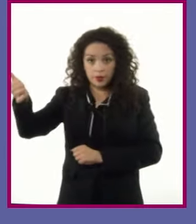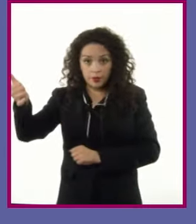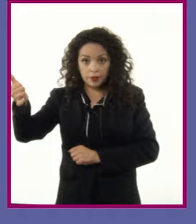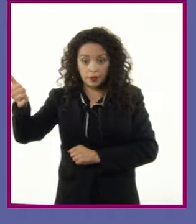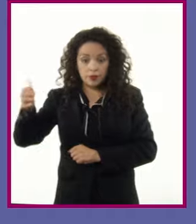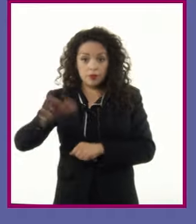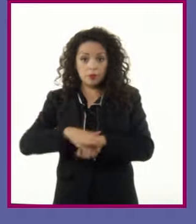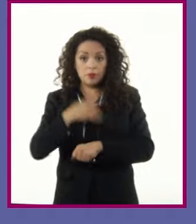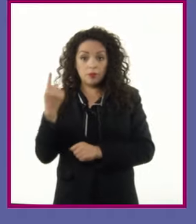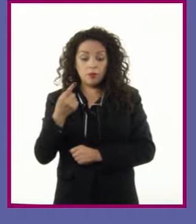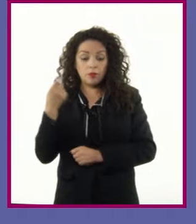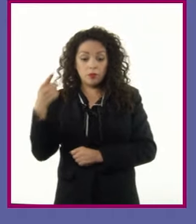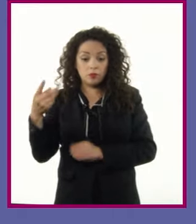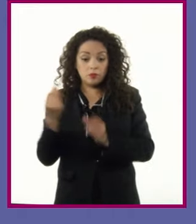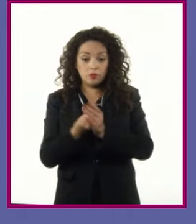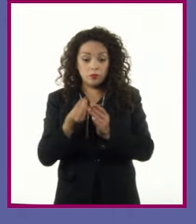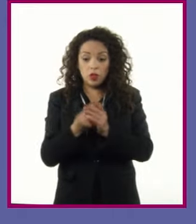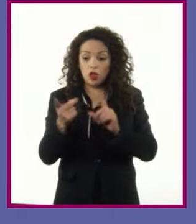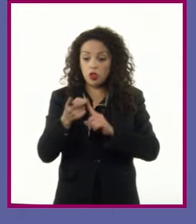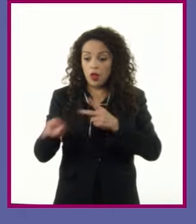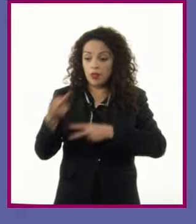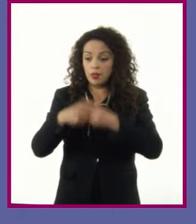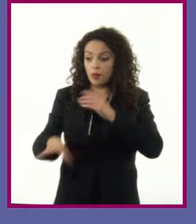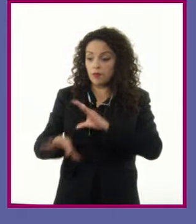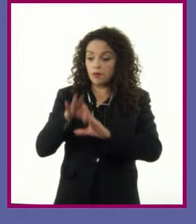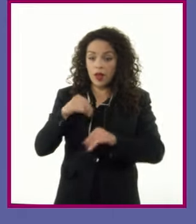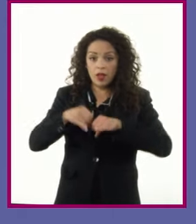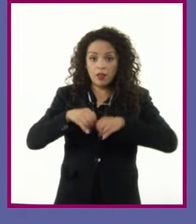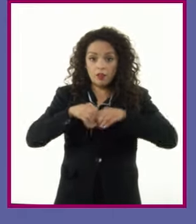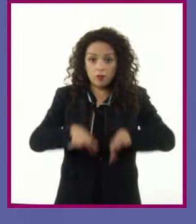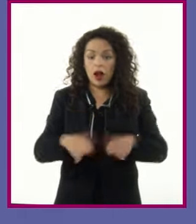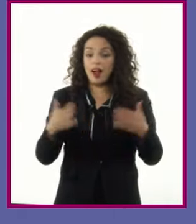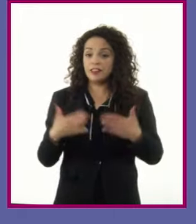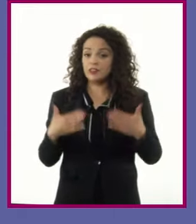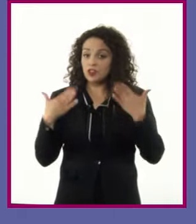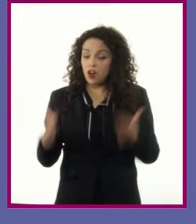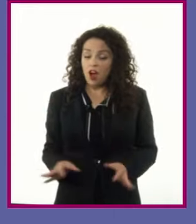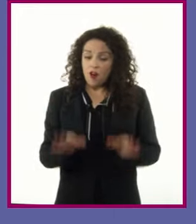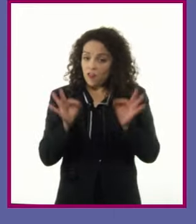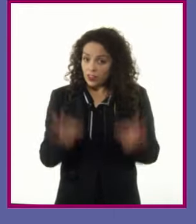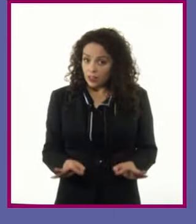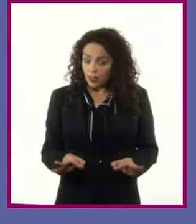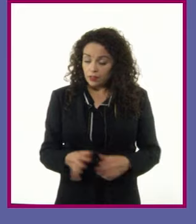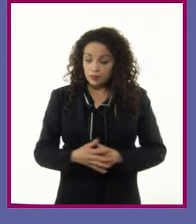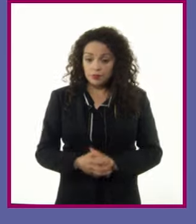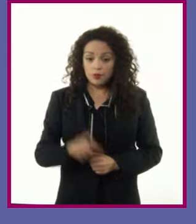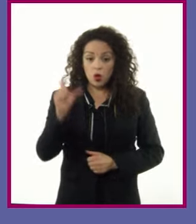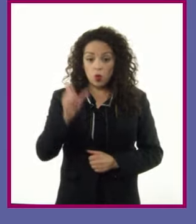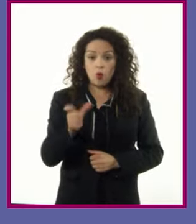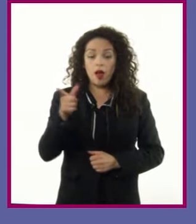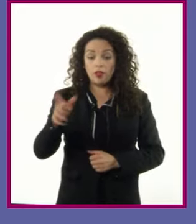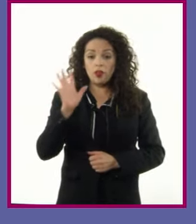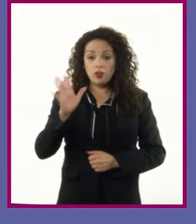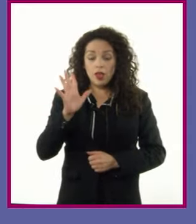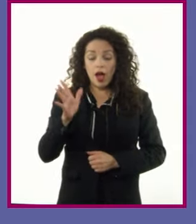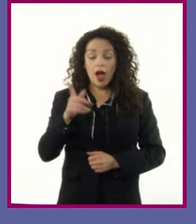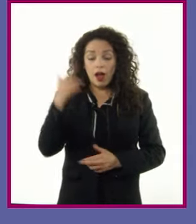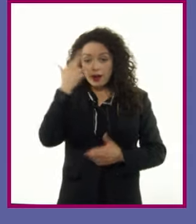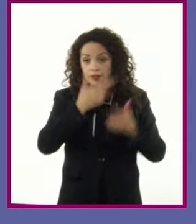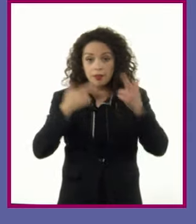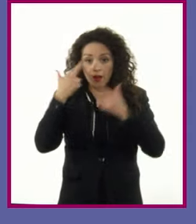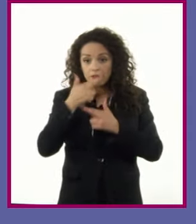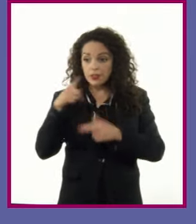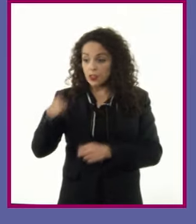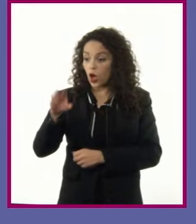referencias de las cuales se obtuvo la información sean confiables Una vez que el editor termina de revisar el original del autor